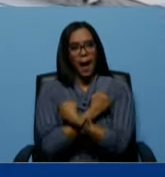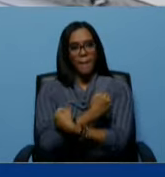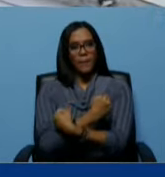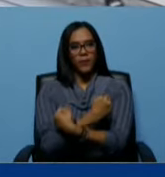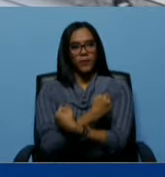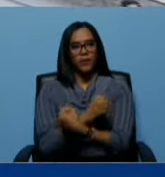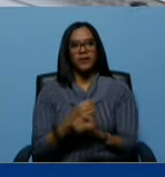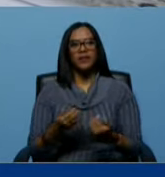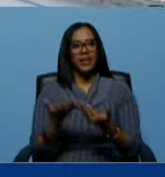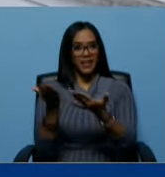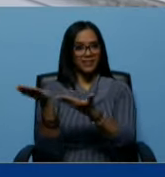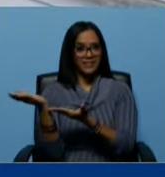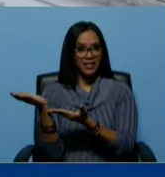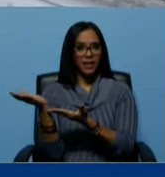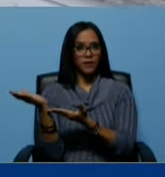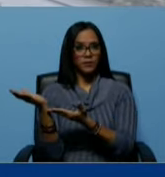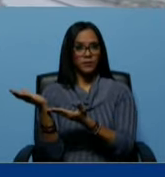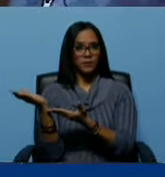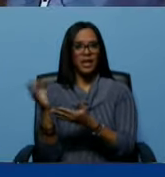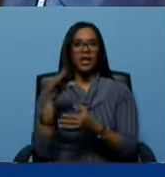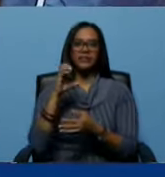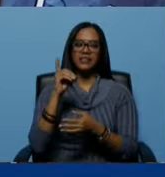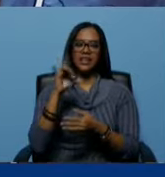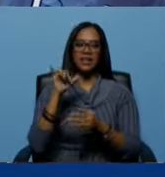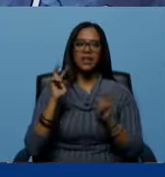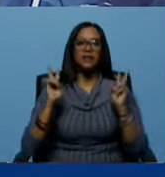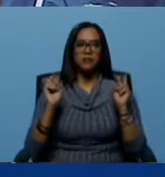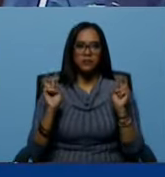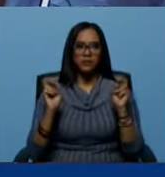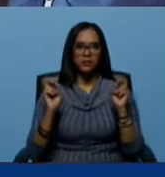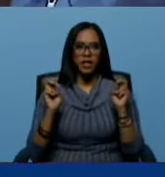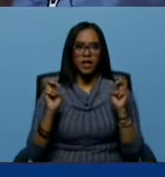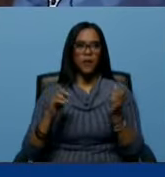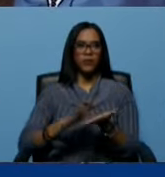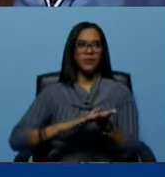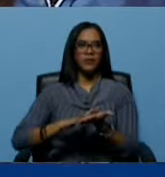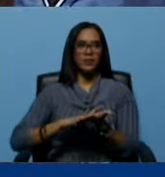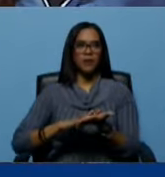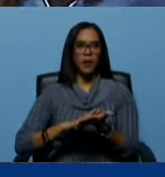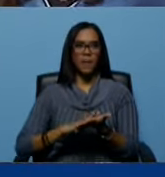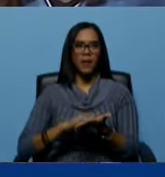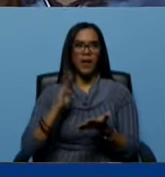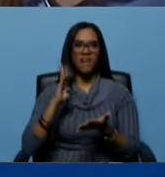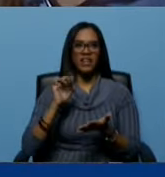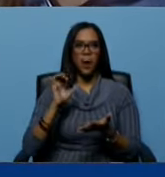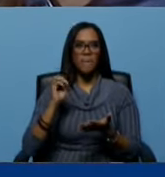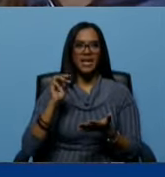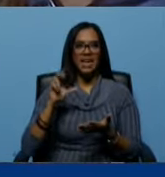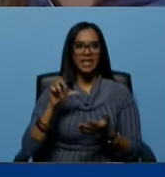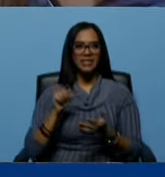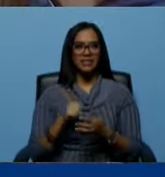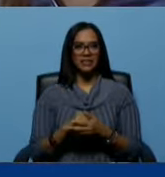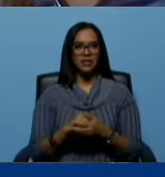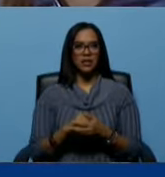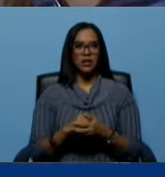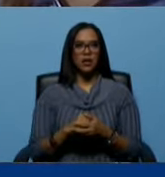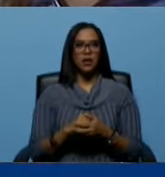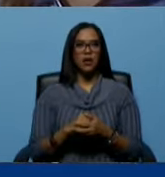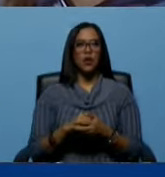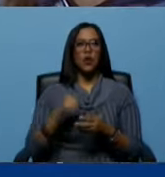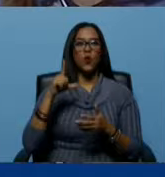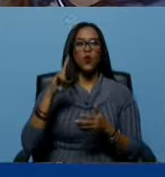les entrego de paquete el CDI recuperado por los Bricomile Ludovico